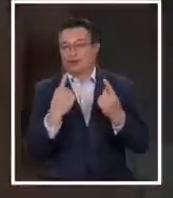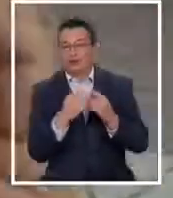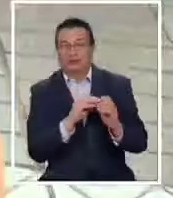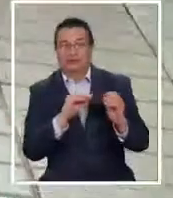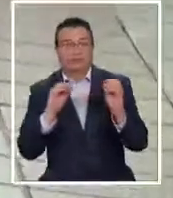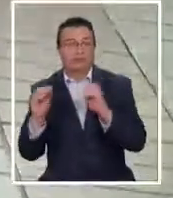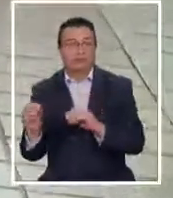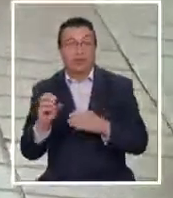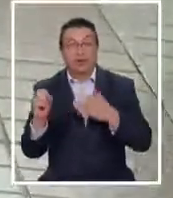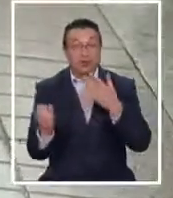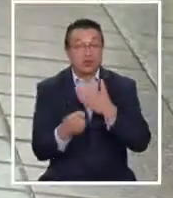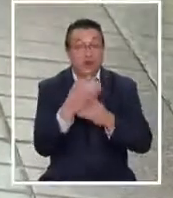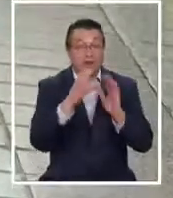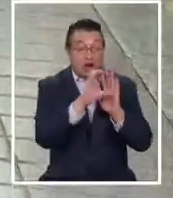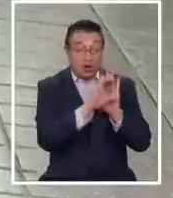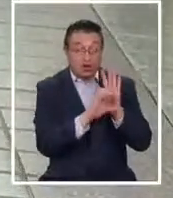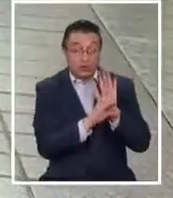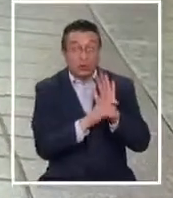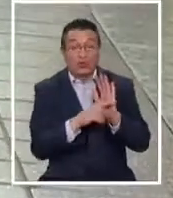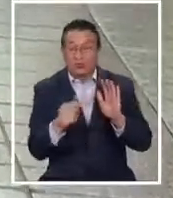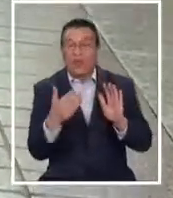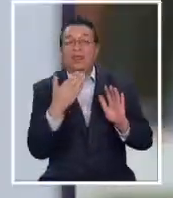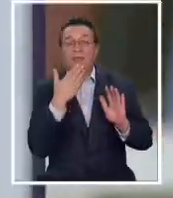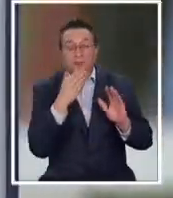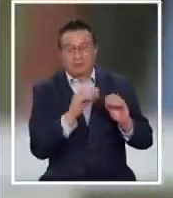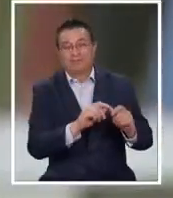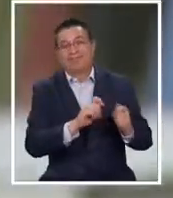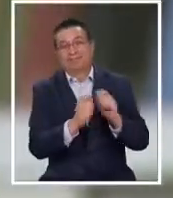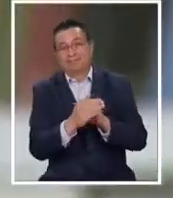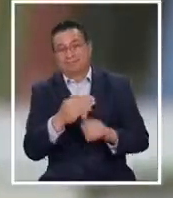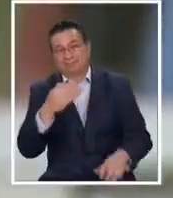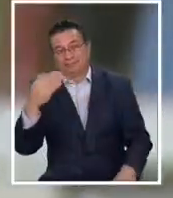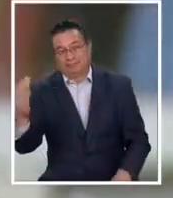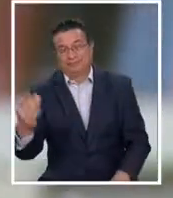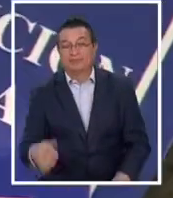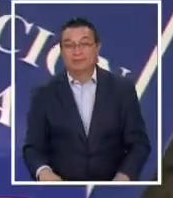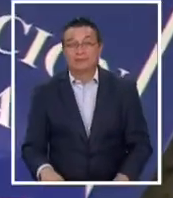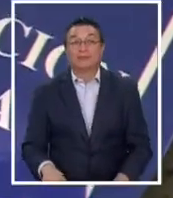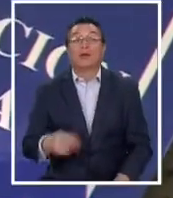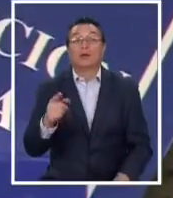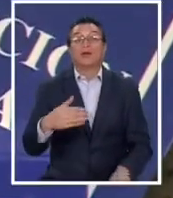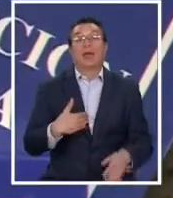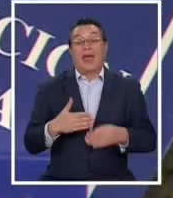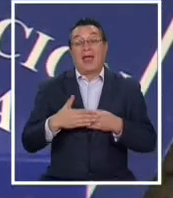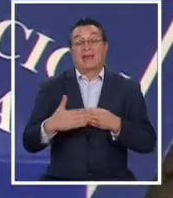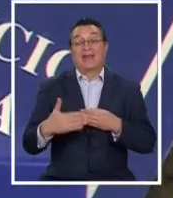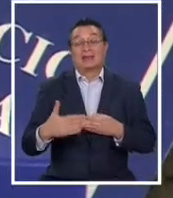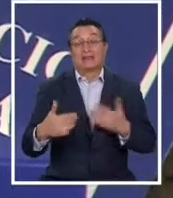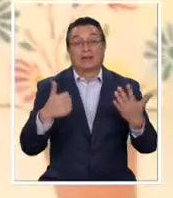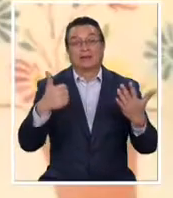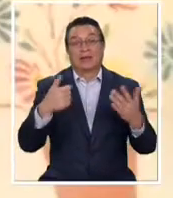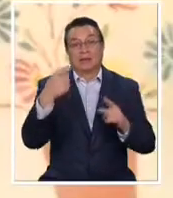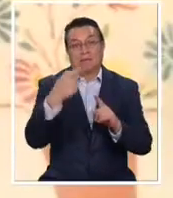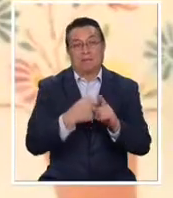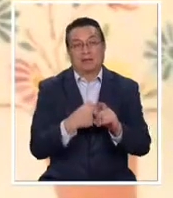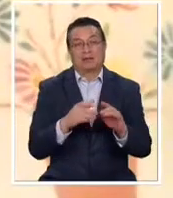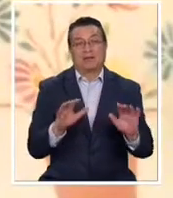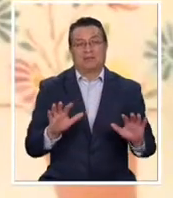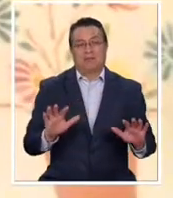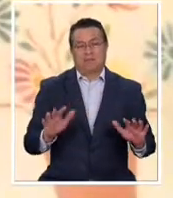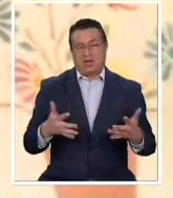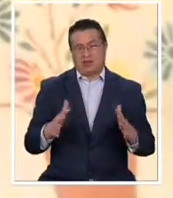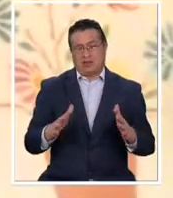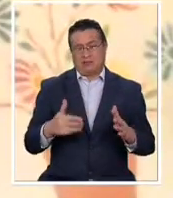tener una nueva carta fundamental no es la excepción. Estamos en el fondo atrasados, seis meses aproximadamente. A esta altura